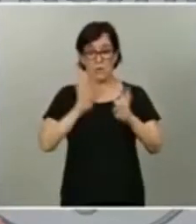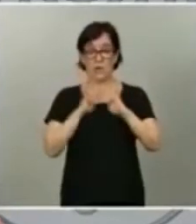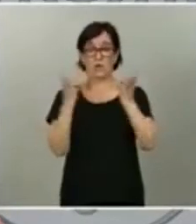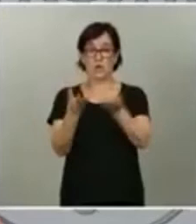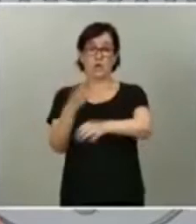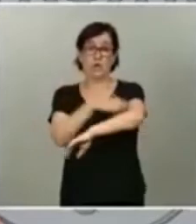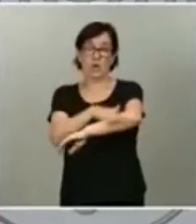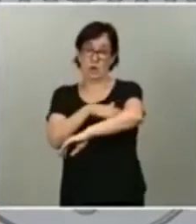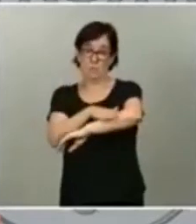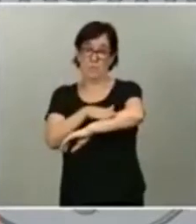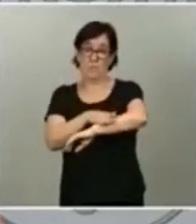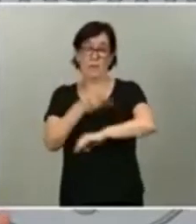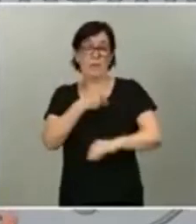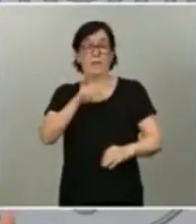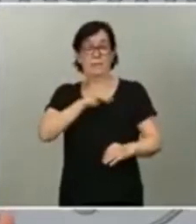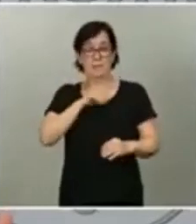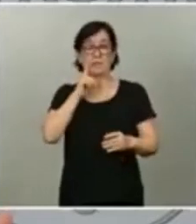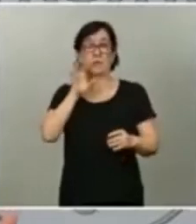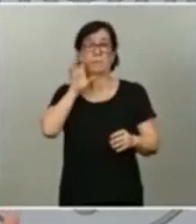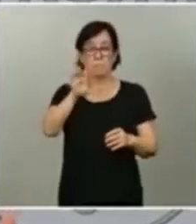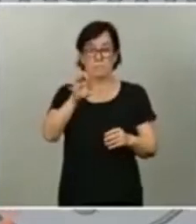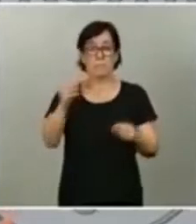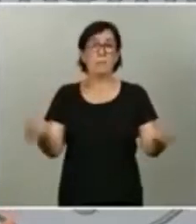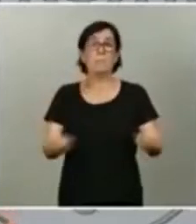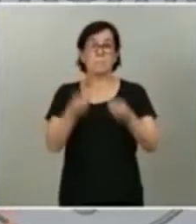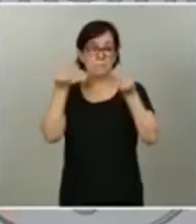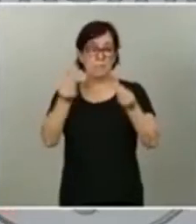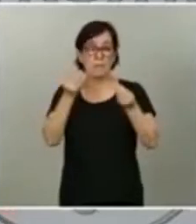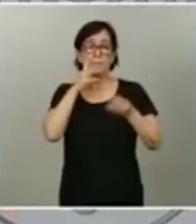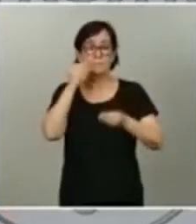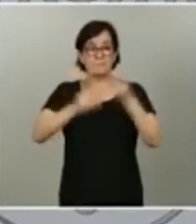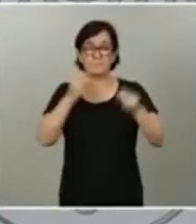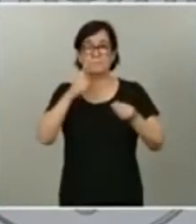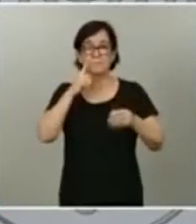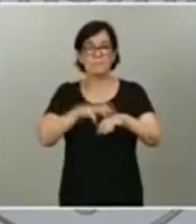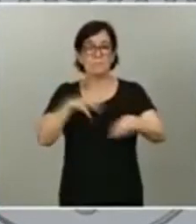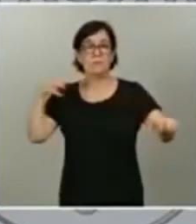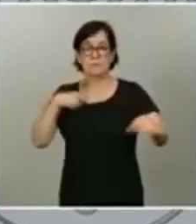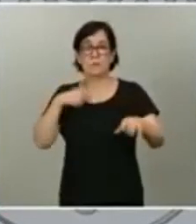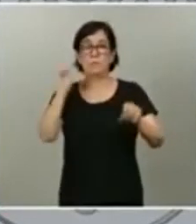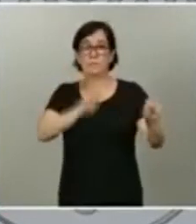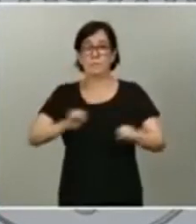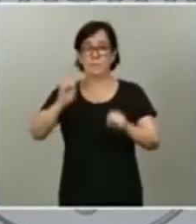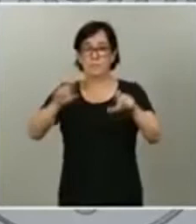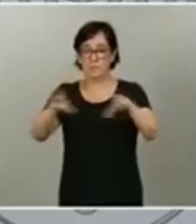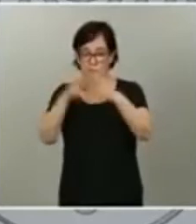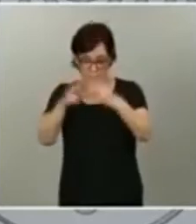España es un país mejor y cuenta con una mayor protección social.